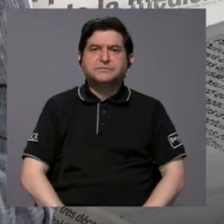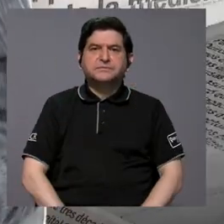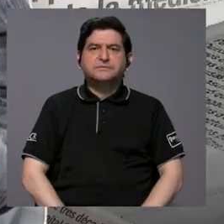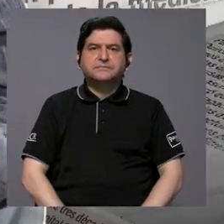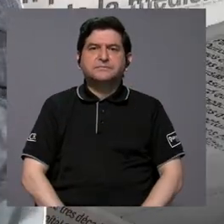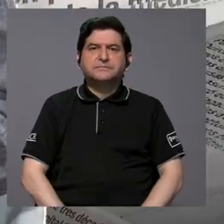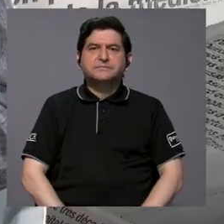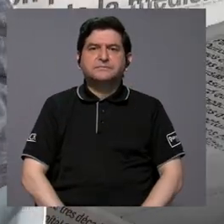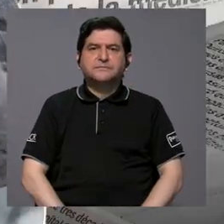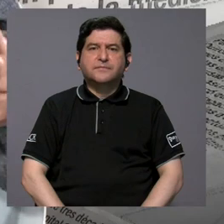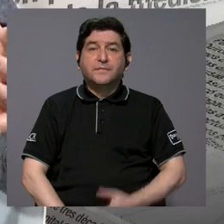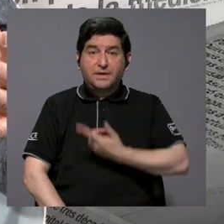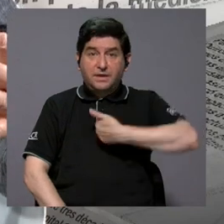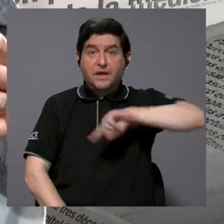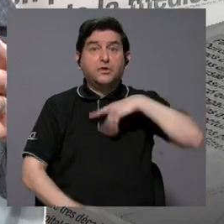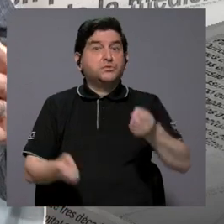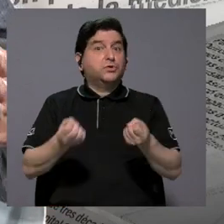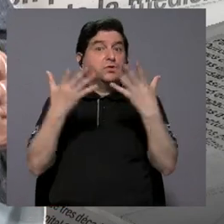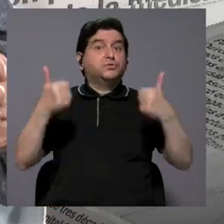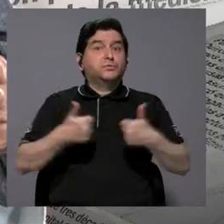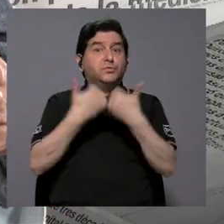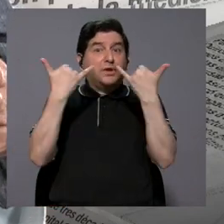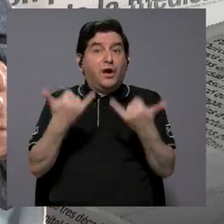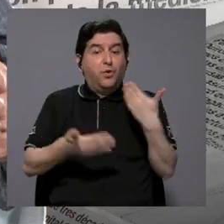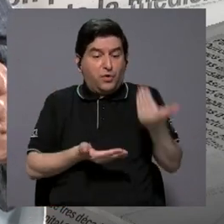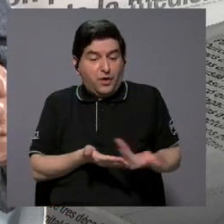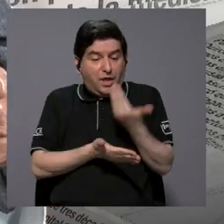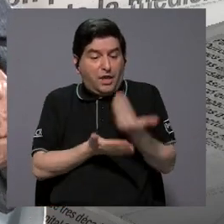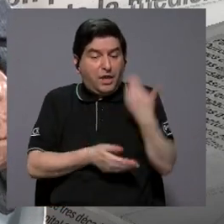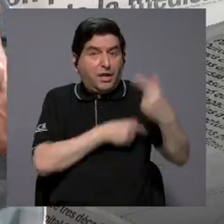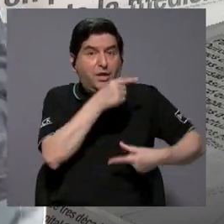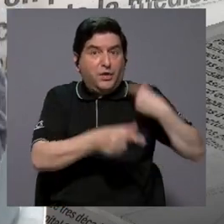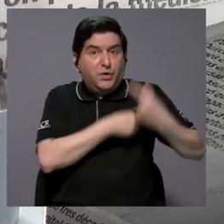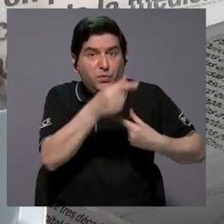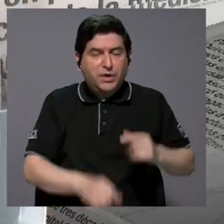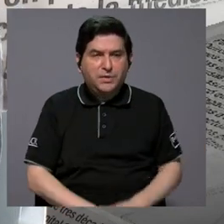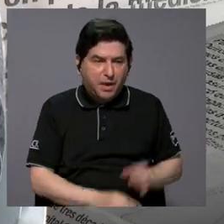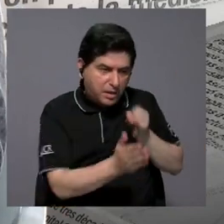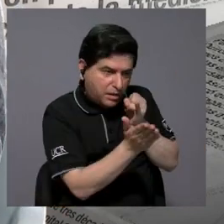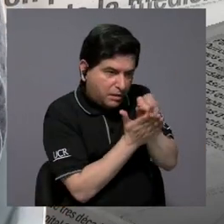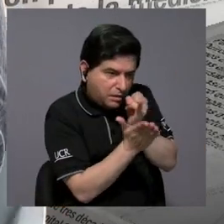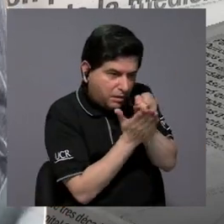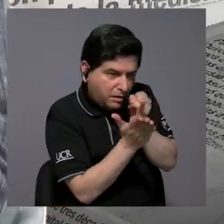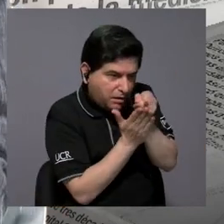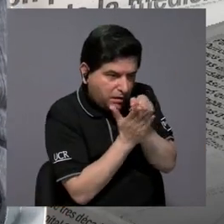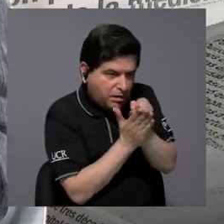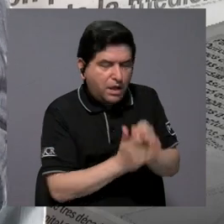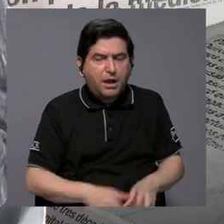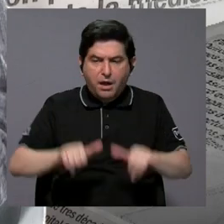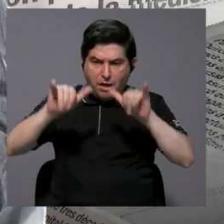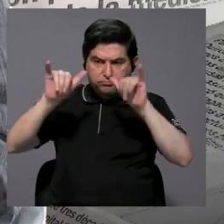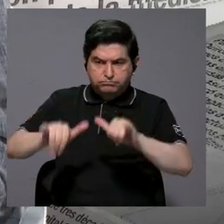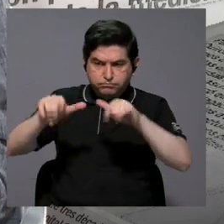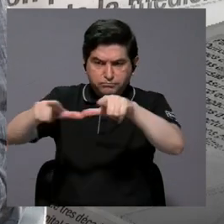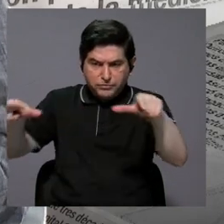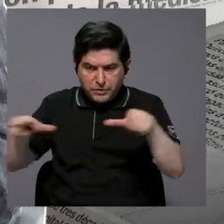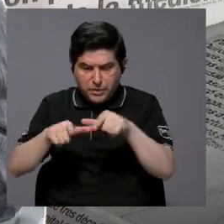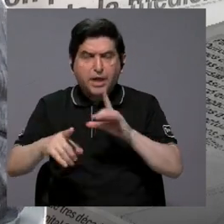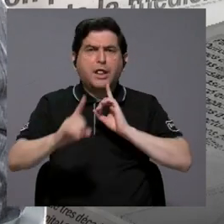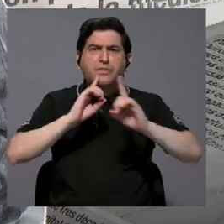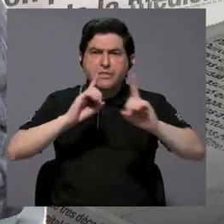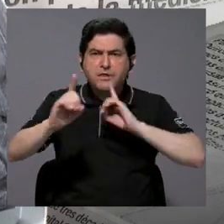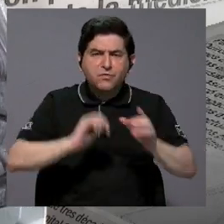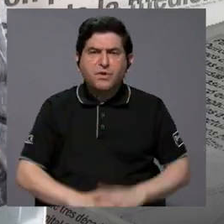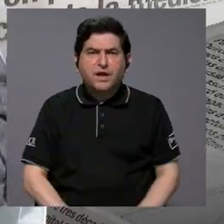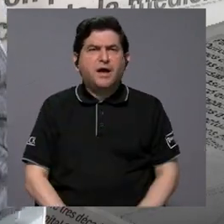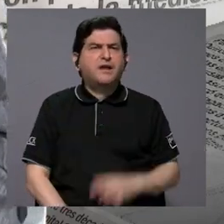y nos pone un montón de retos a las nuevas generaciones, hacer investigación, hacer conservación, hacer divulgación,